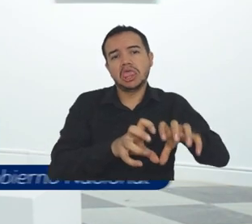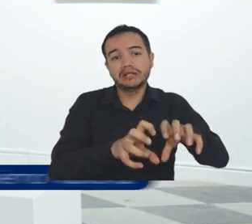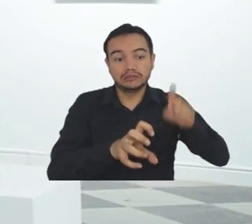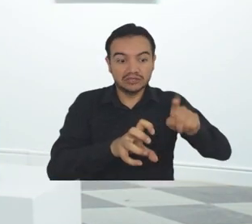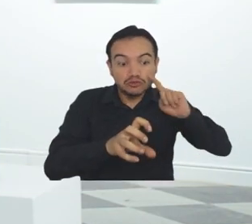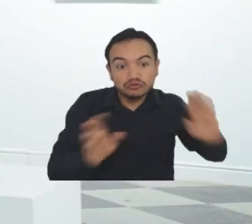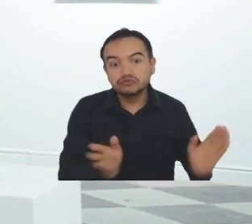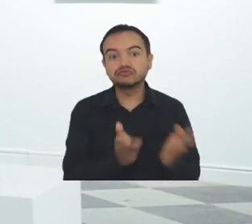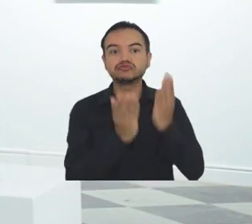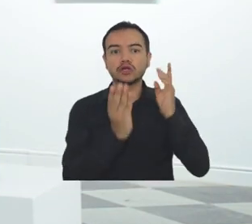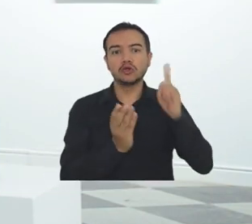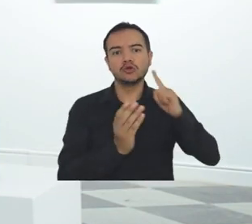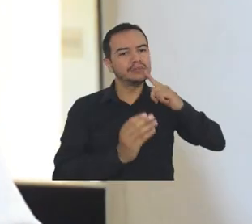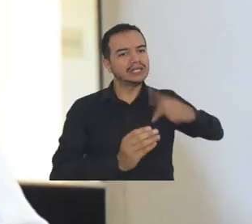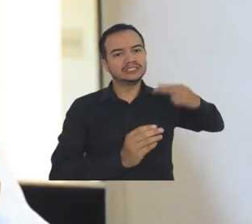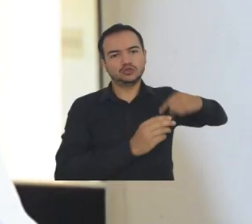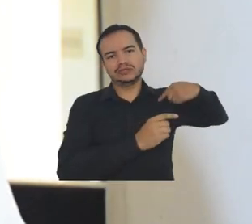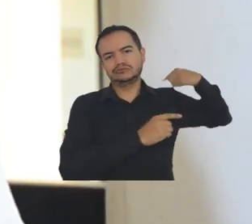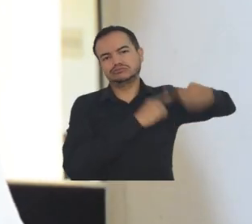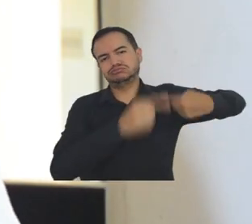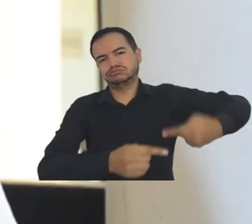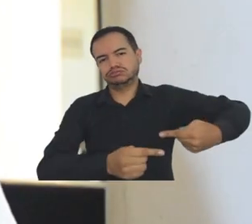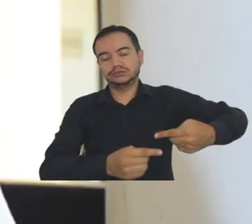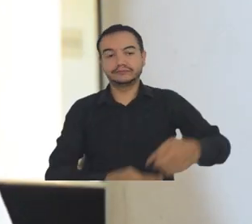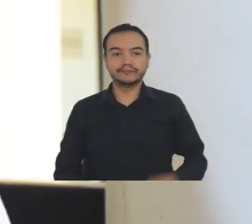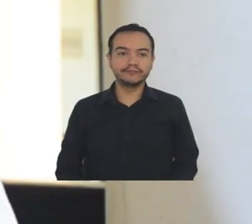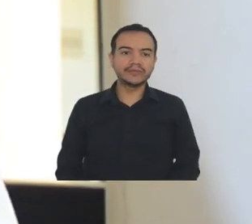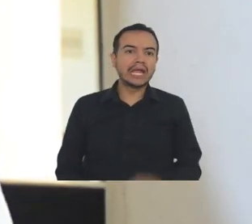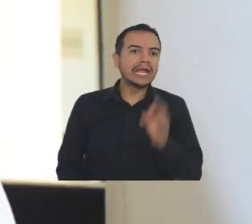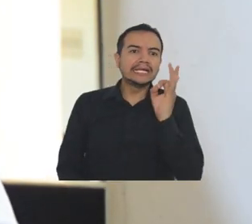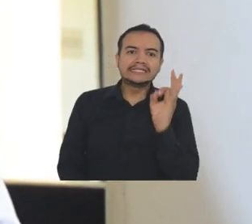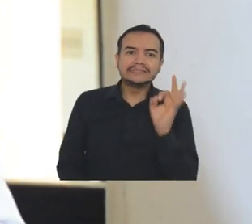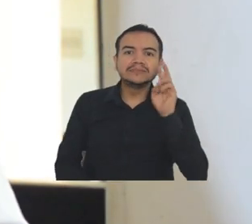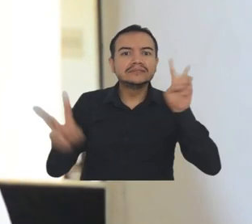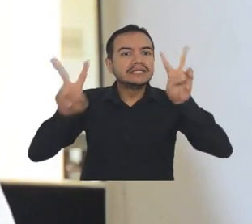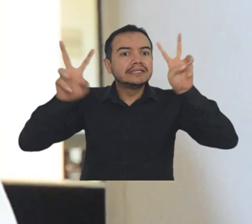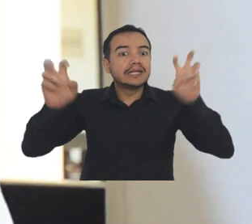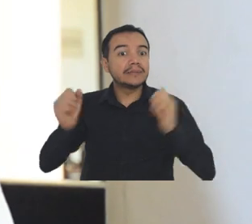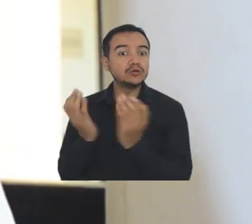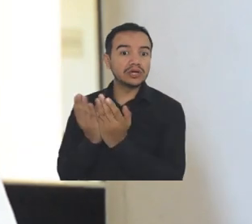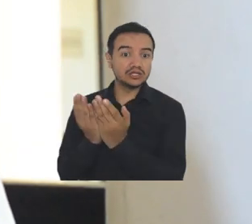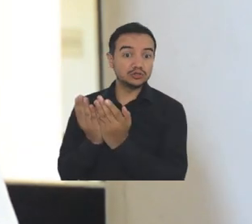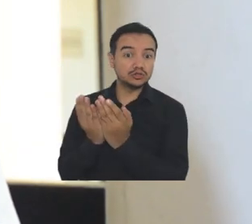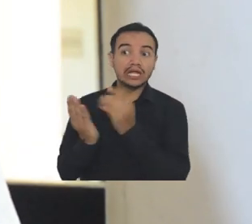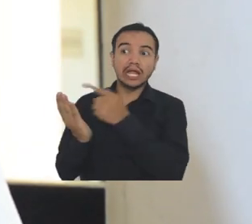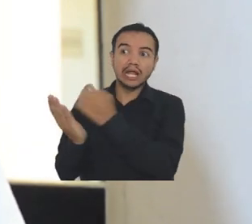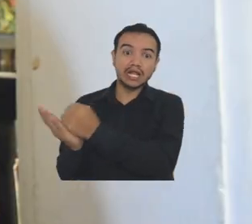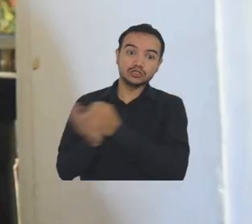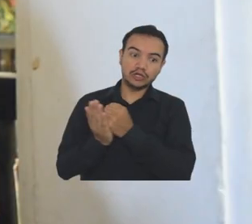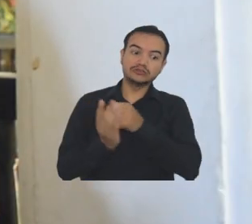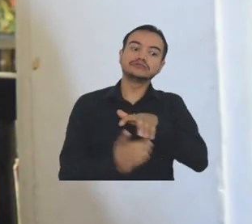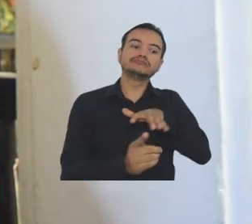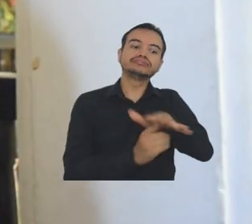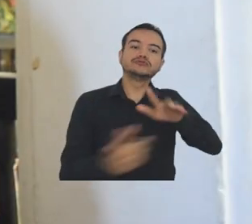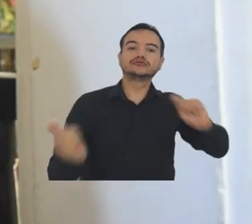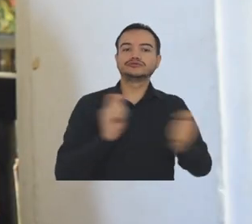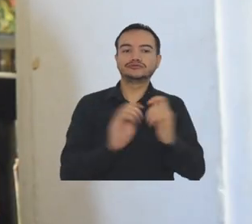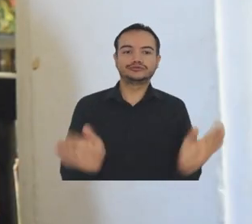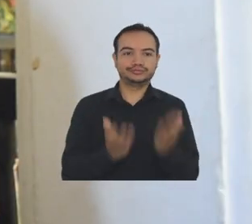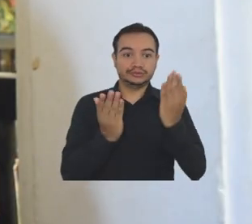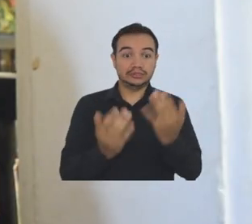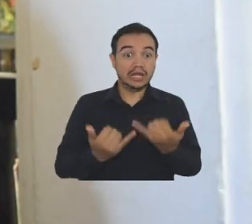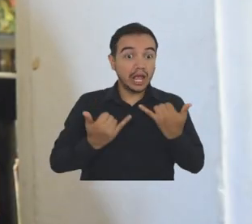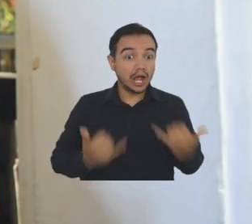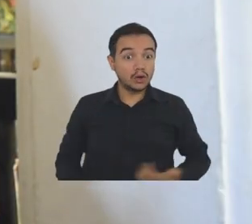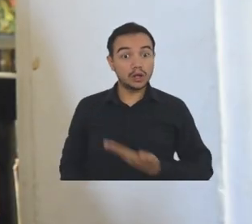histórico que nos han legado. Donde están las líneas de la educación, estarán las líneas de la transformación. La llegada de la Universidad